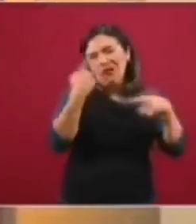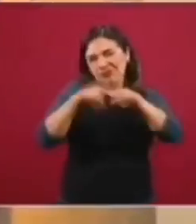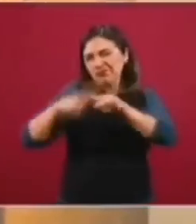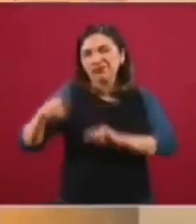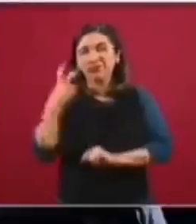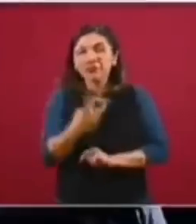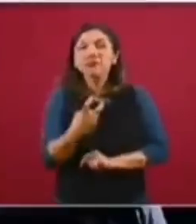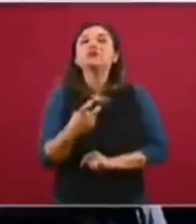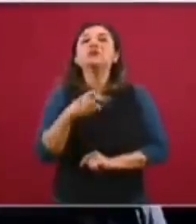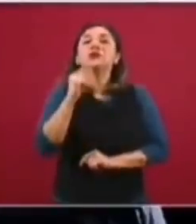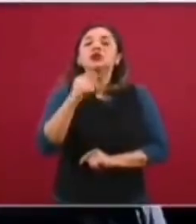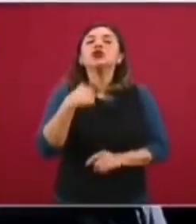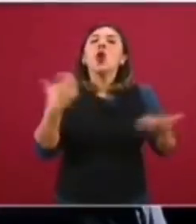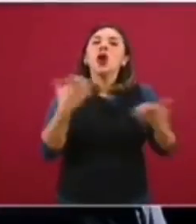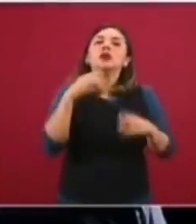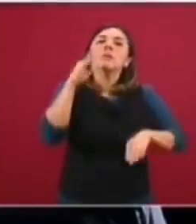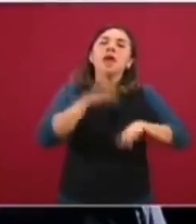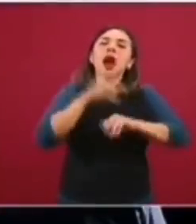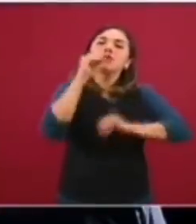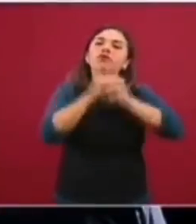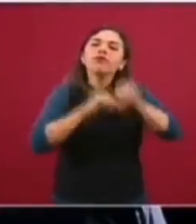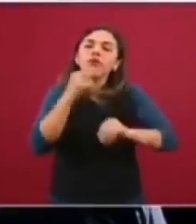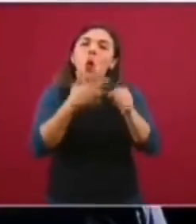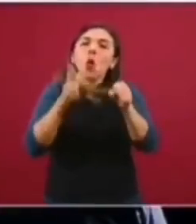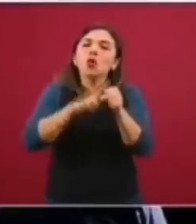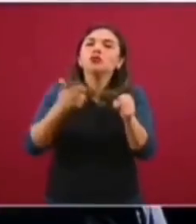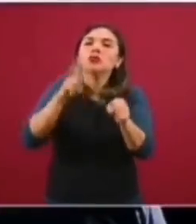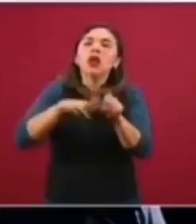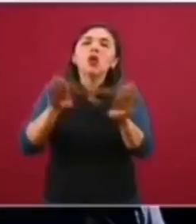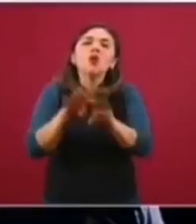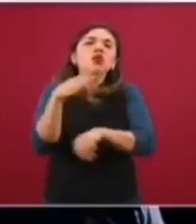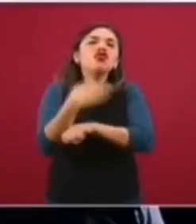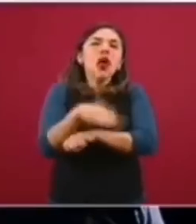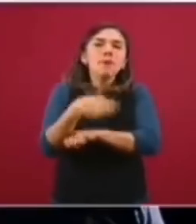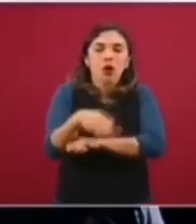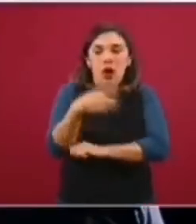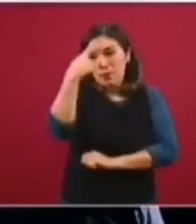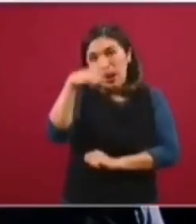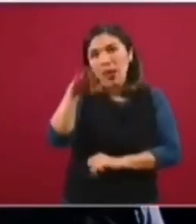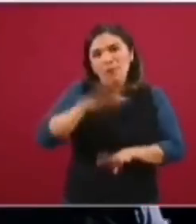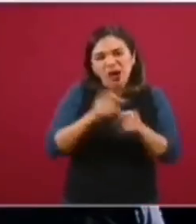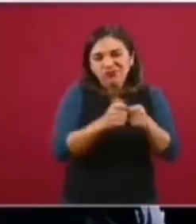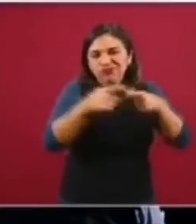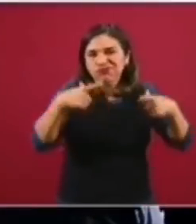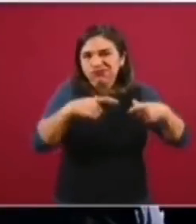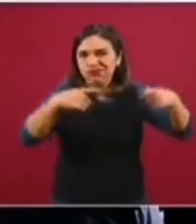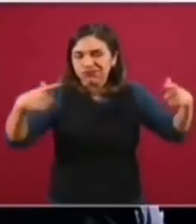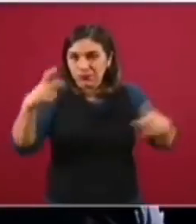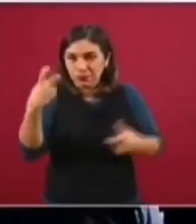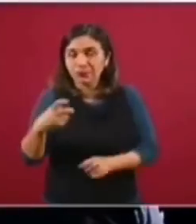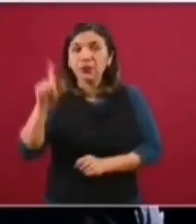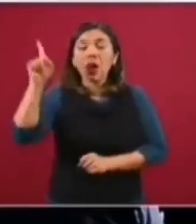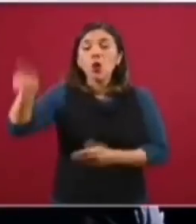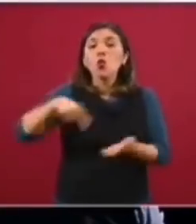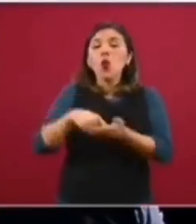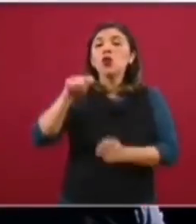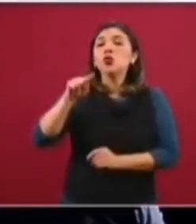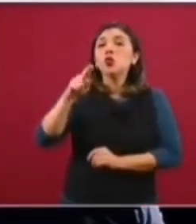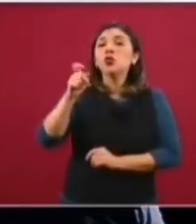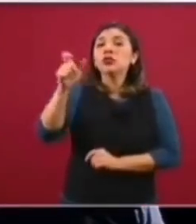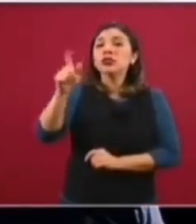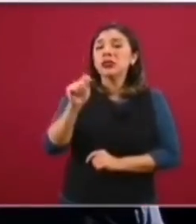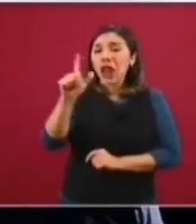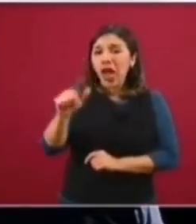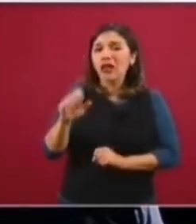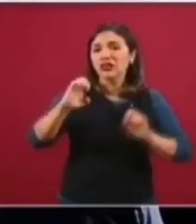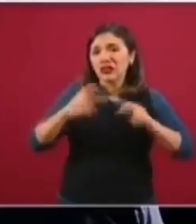Y así fue como hicimos estos hospitales temporales de expansión. El de Tuxtla Gutiérrez, el de